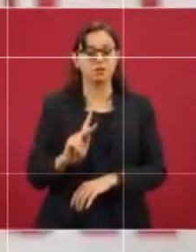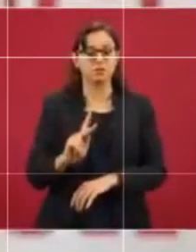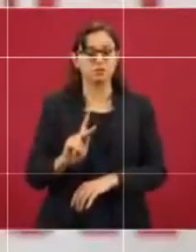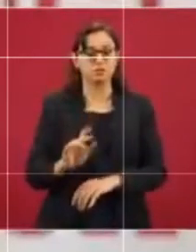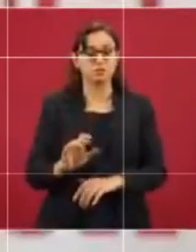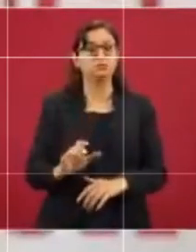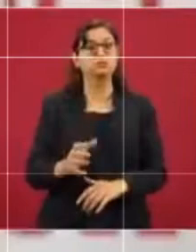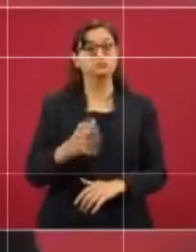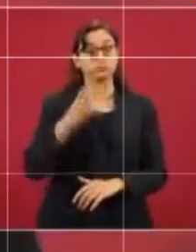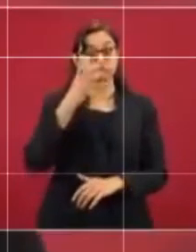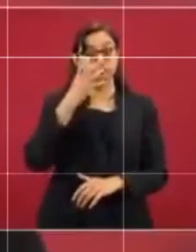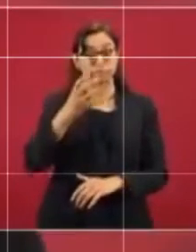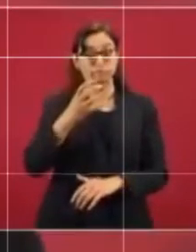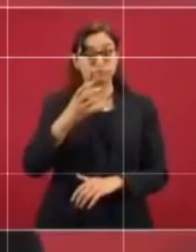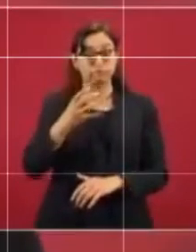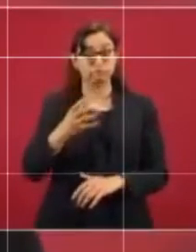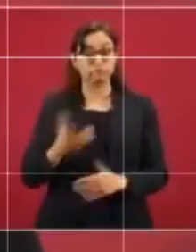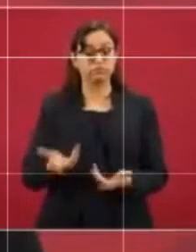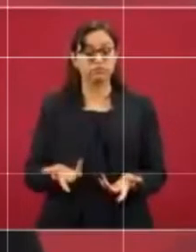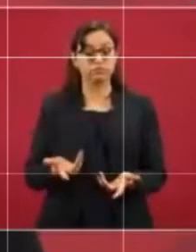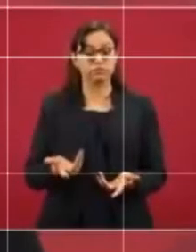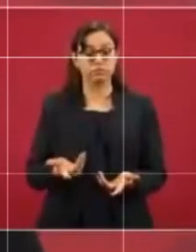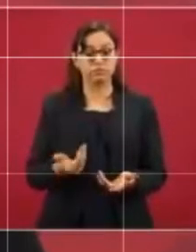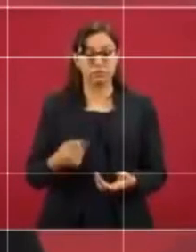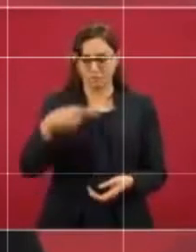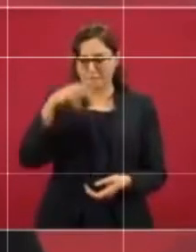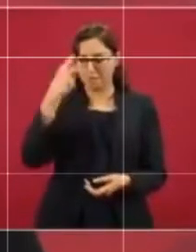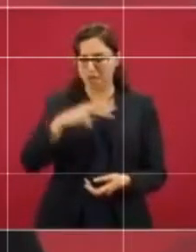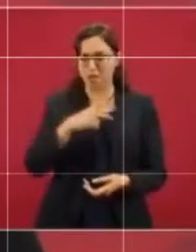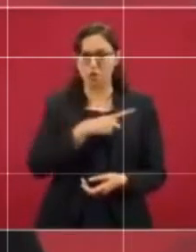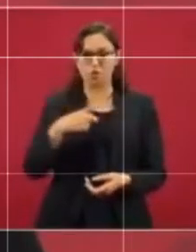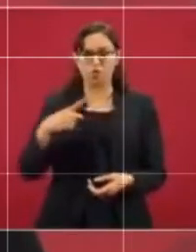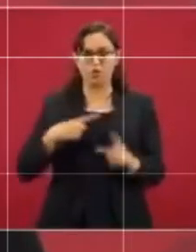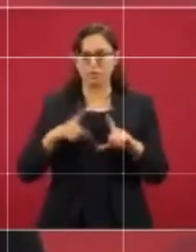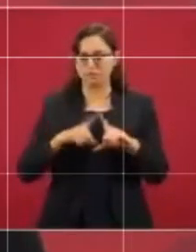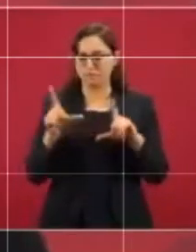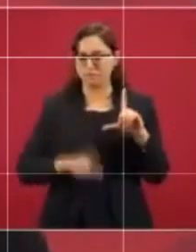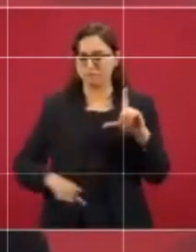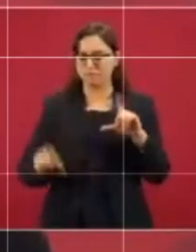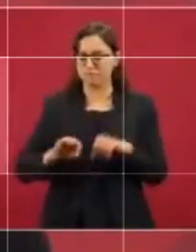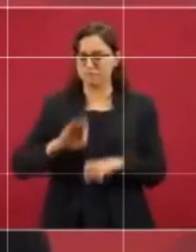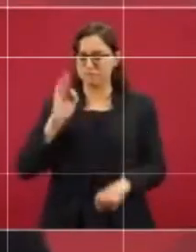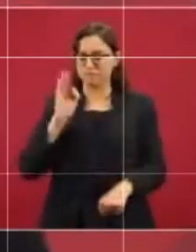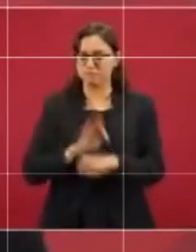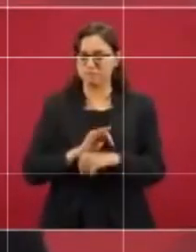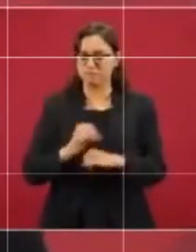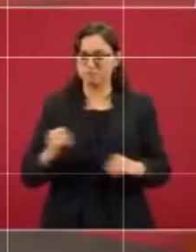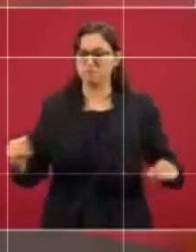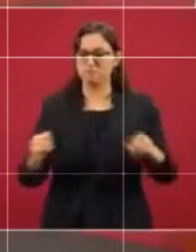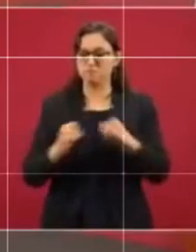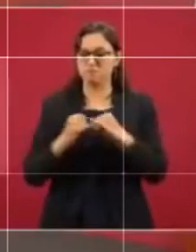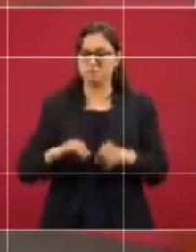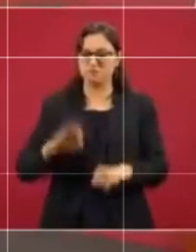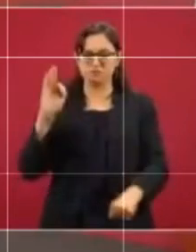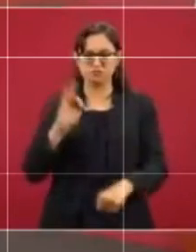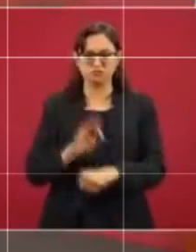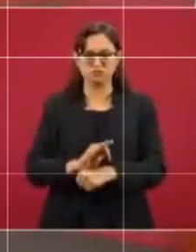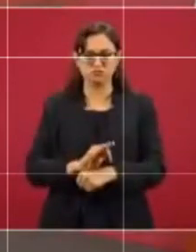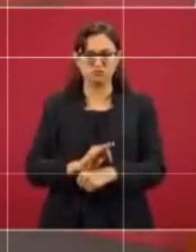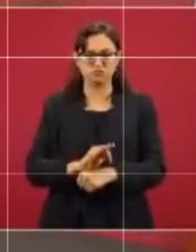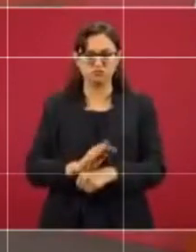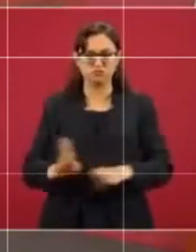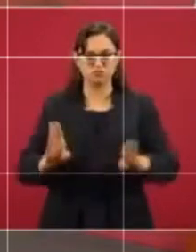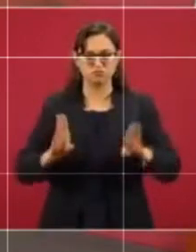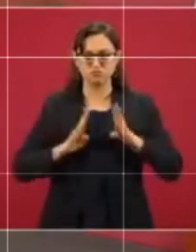defender su dignidad y de sus instituciones y de nuestras fuerzas armadas.